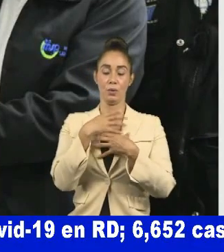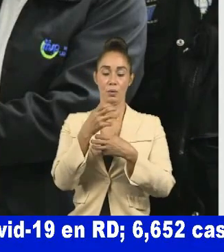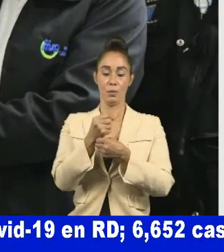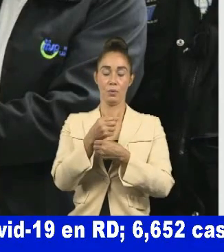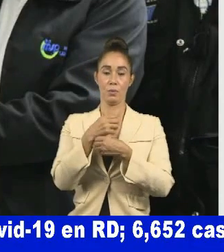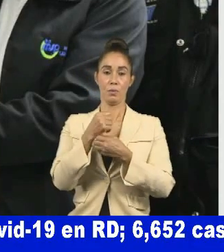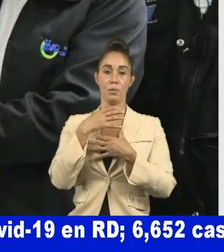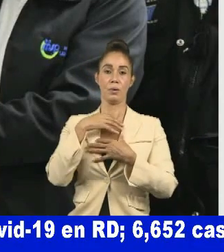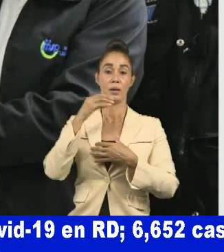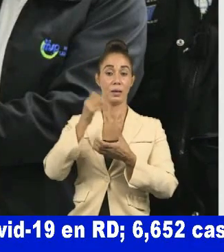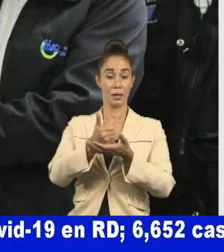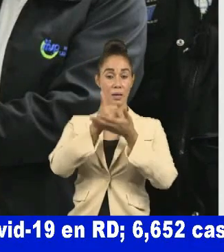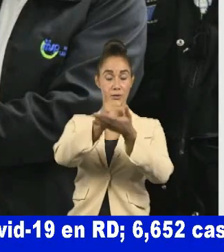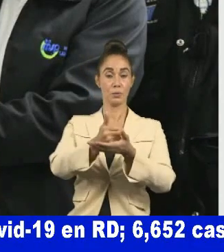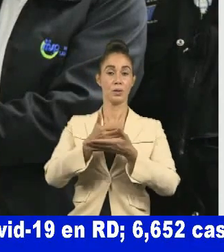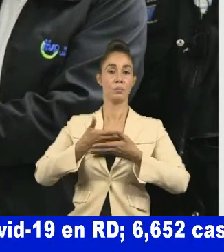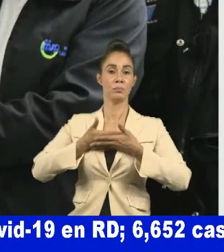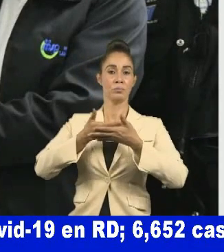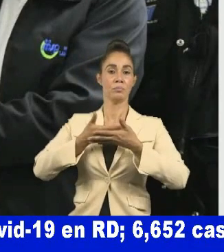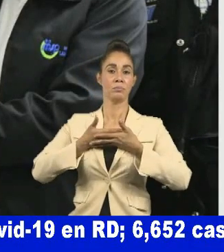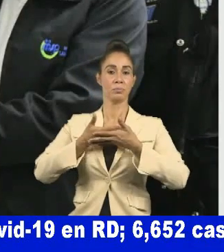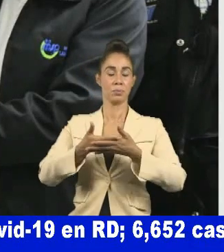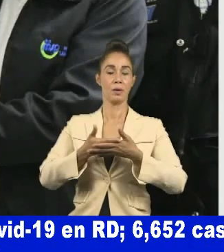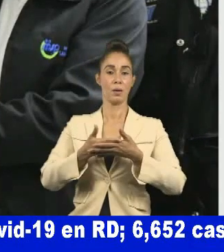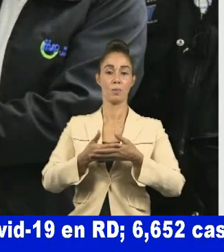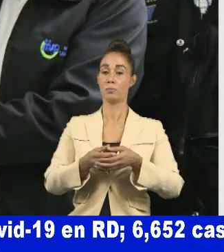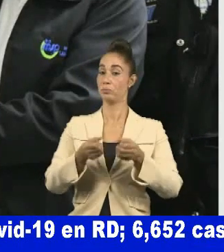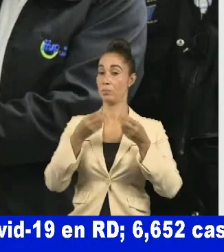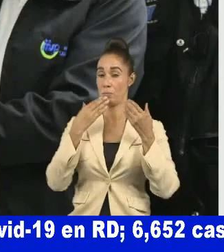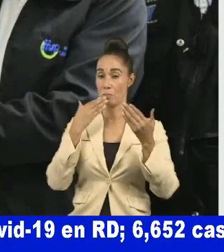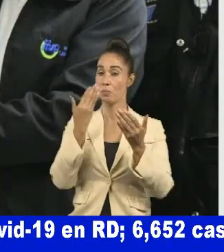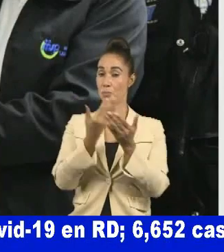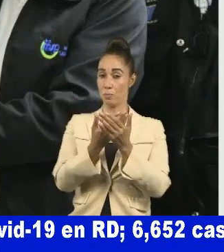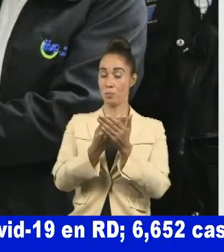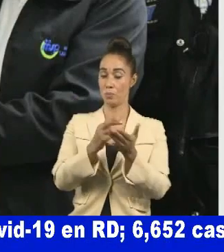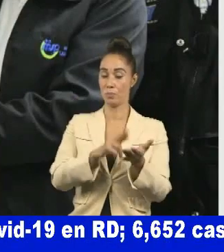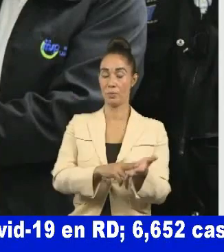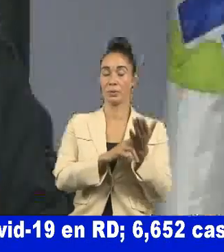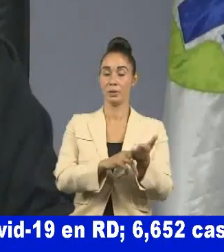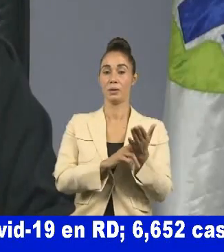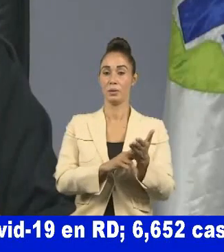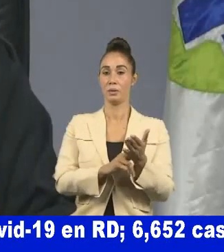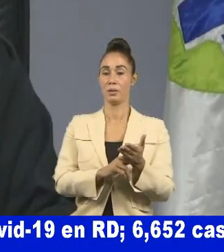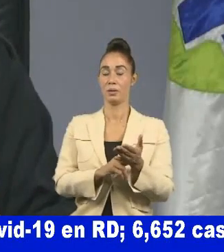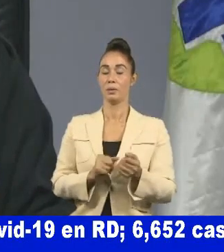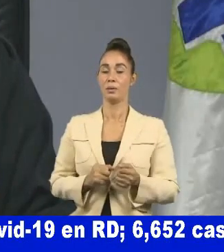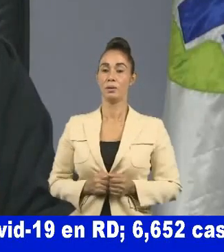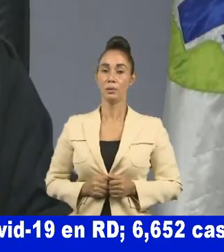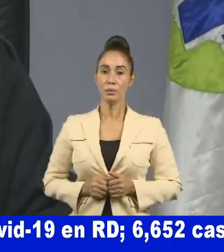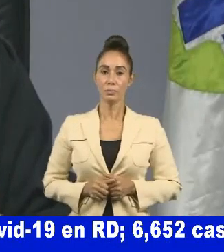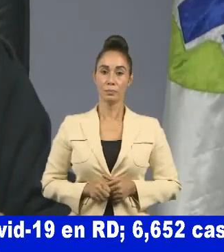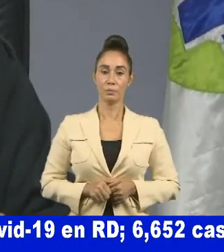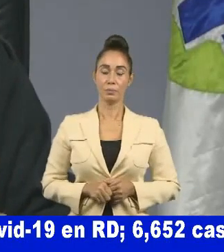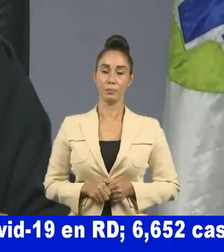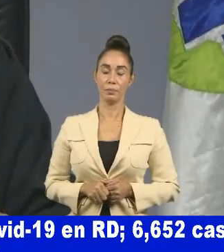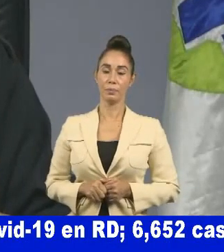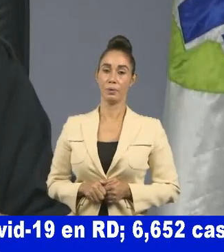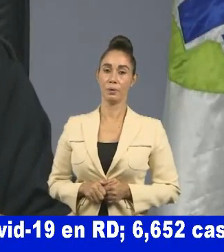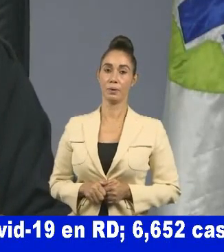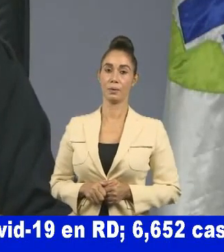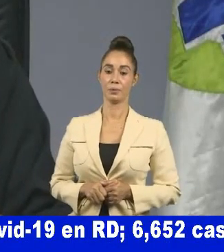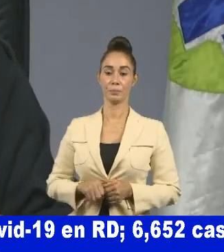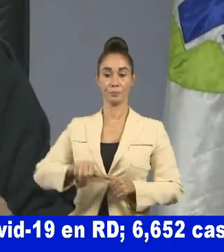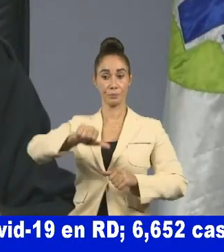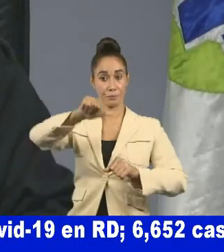con excelentes resultados operativos. Igualmente, en la